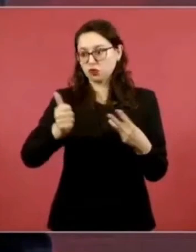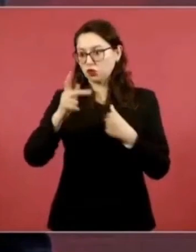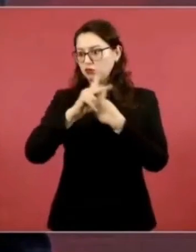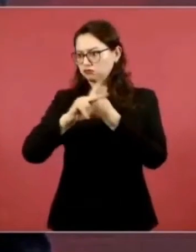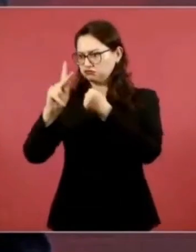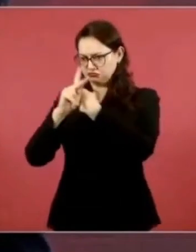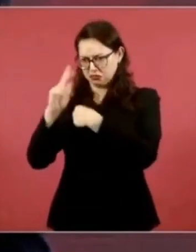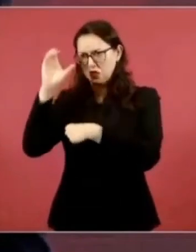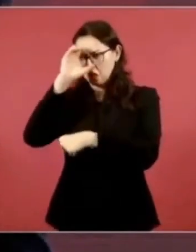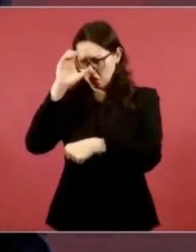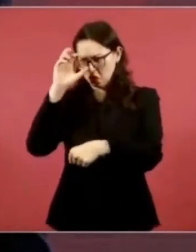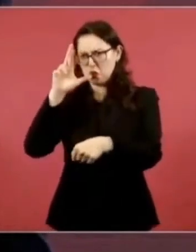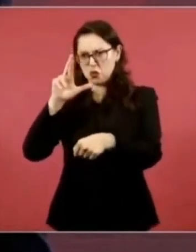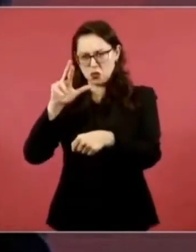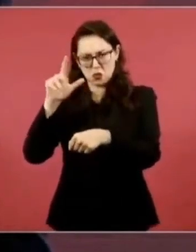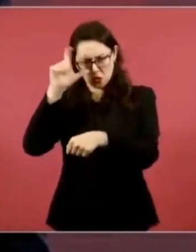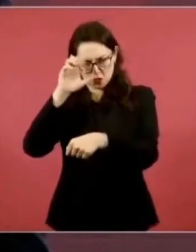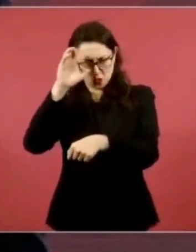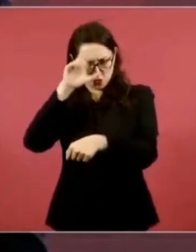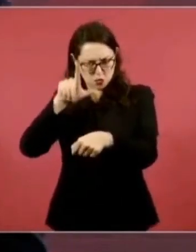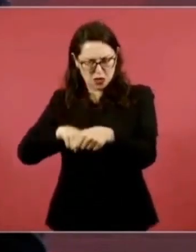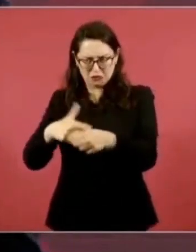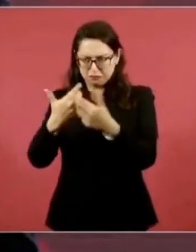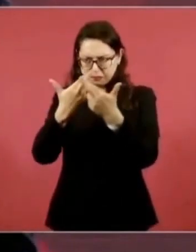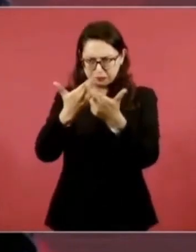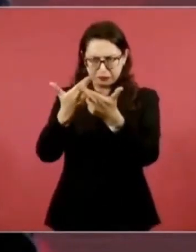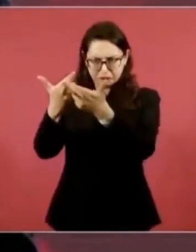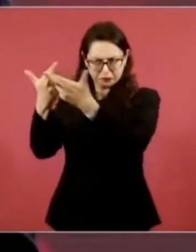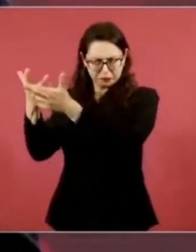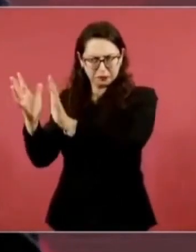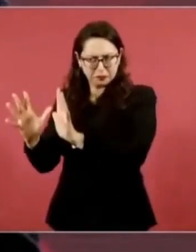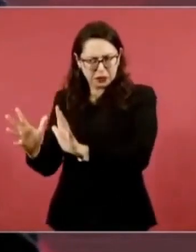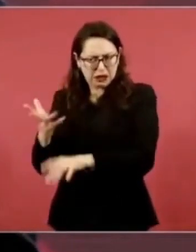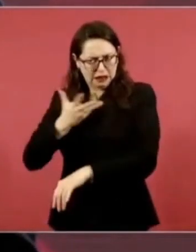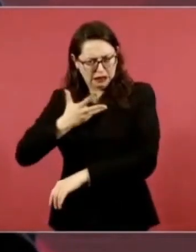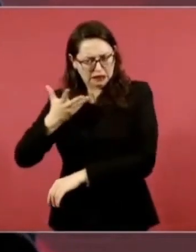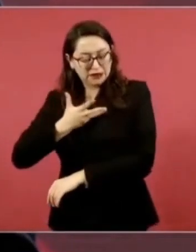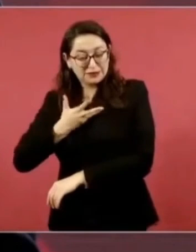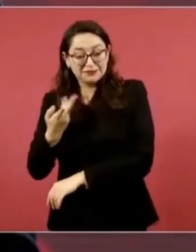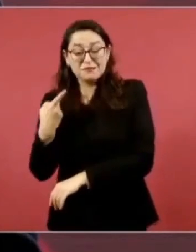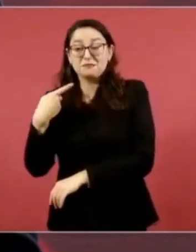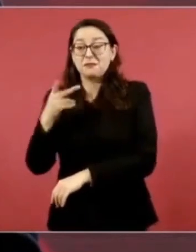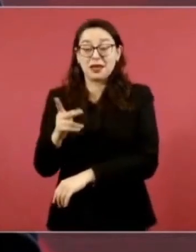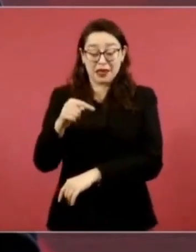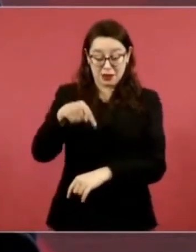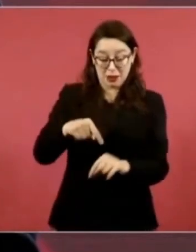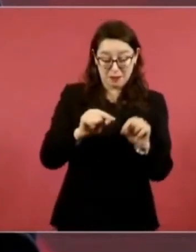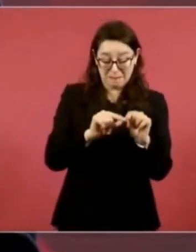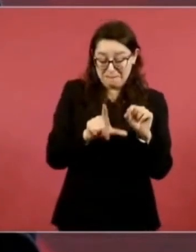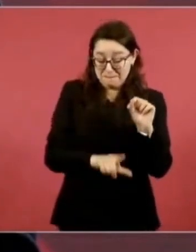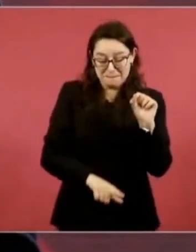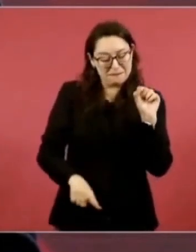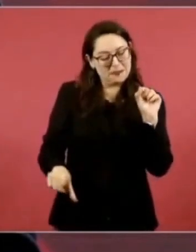pero la diversidad cultural de México,